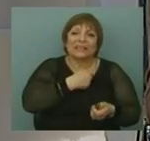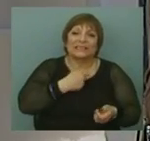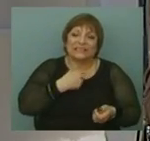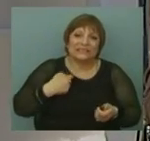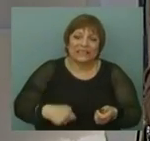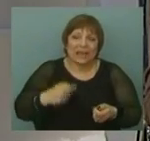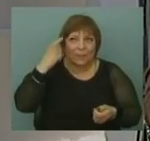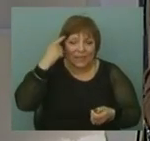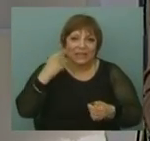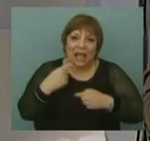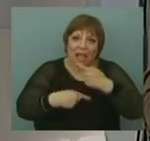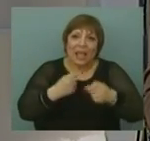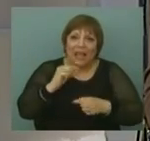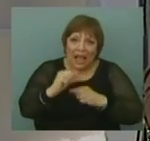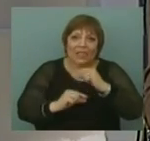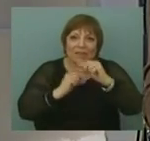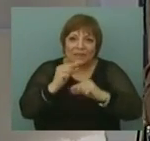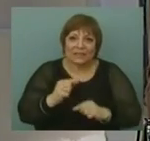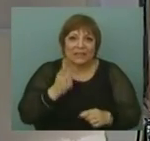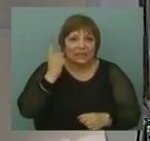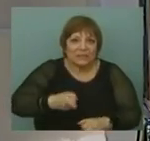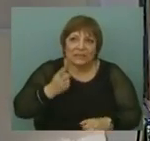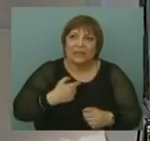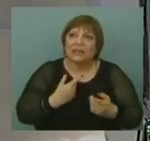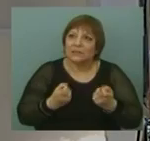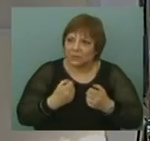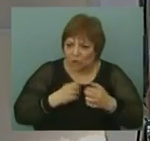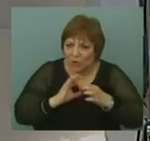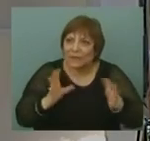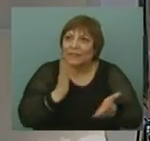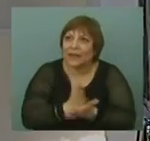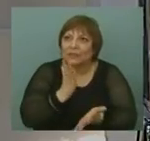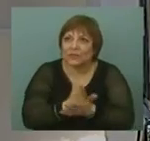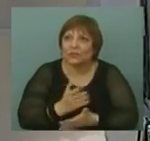Con lo cual vamos a ver que cada vez más los chinos exigen otro tipo de libertades al Partido Comunista.